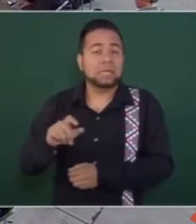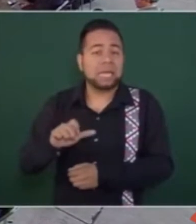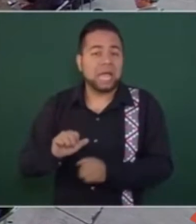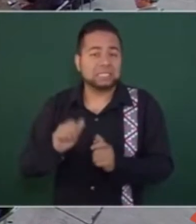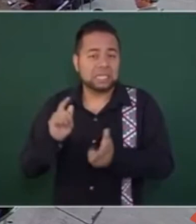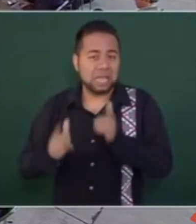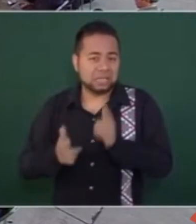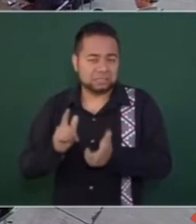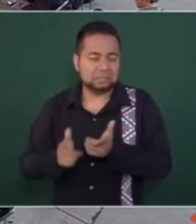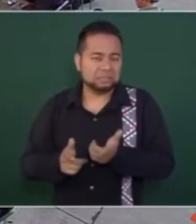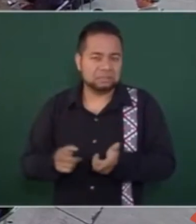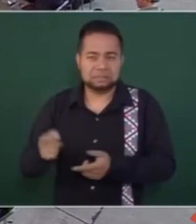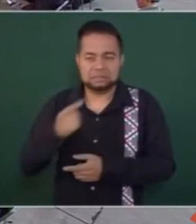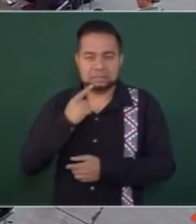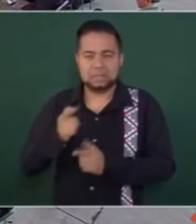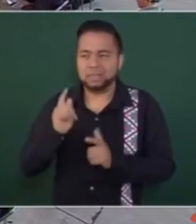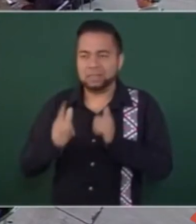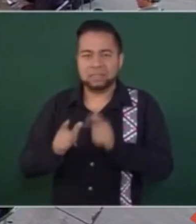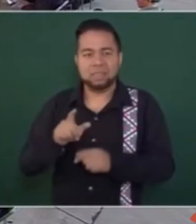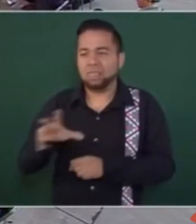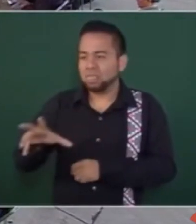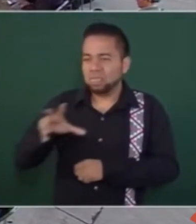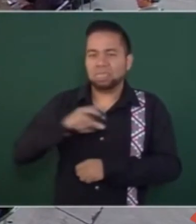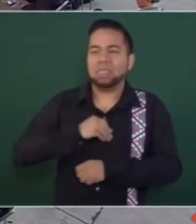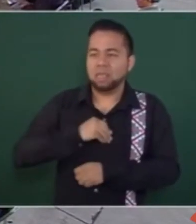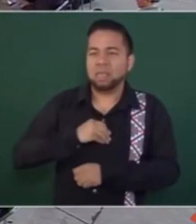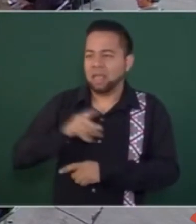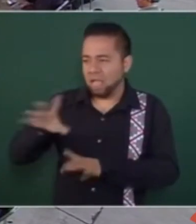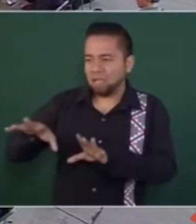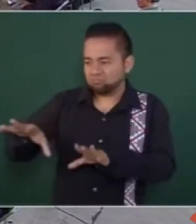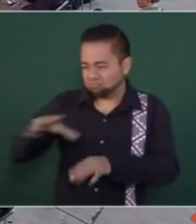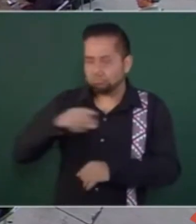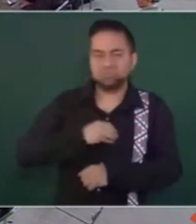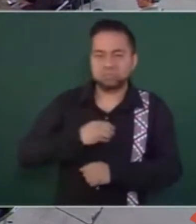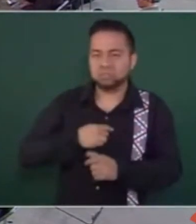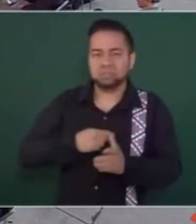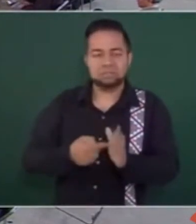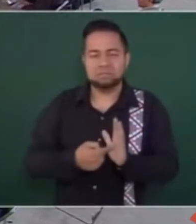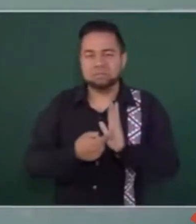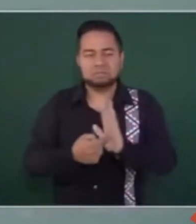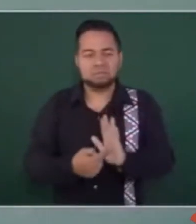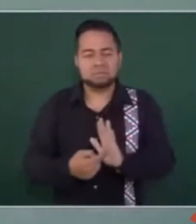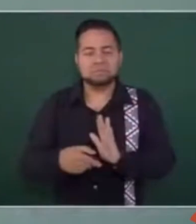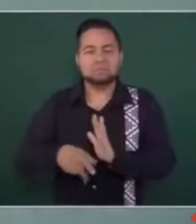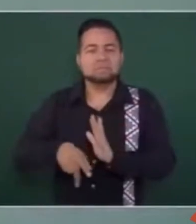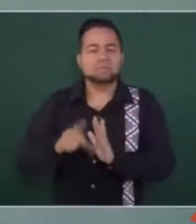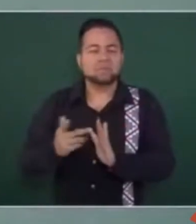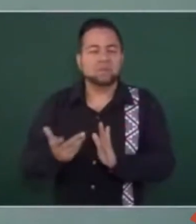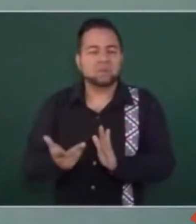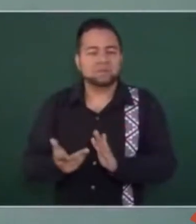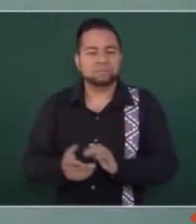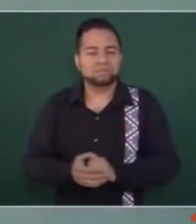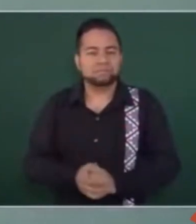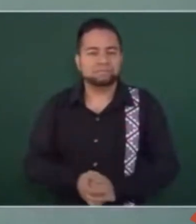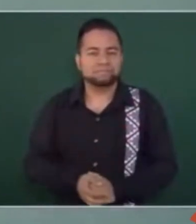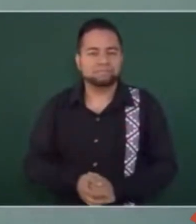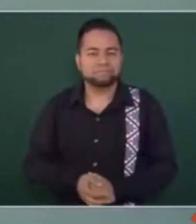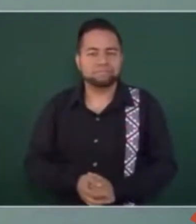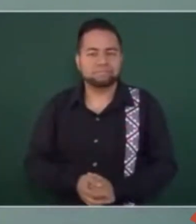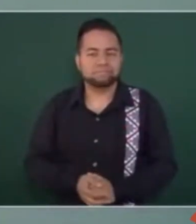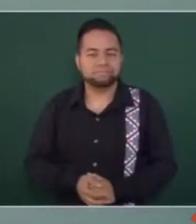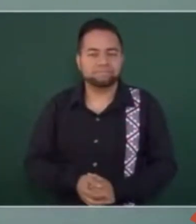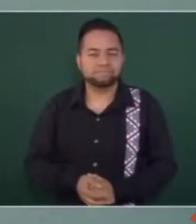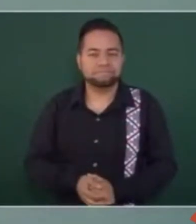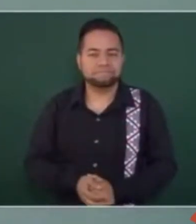de Texas le copió a de Santos pero no no